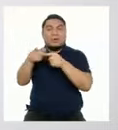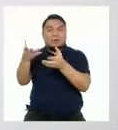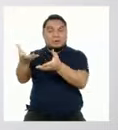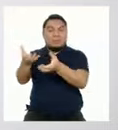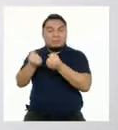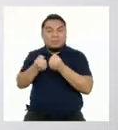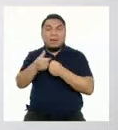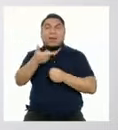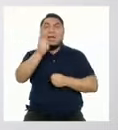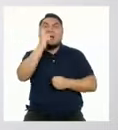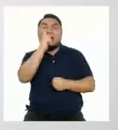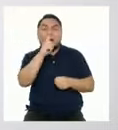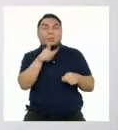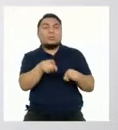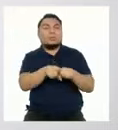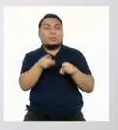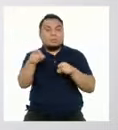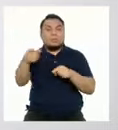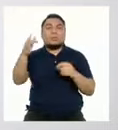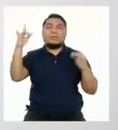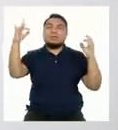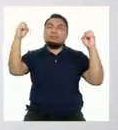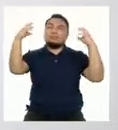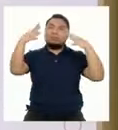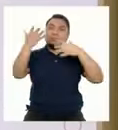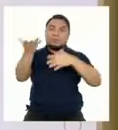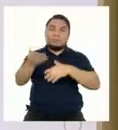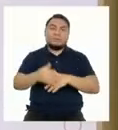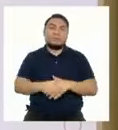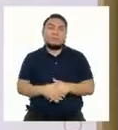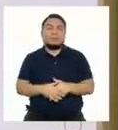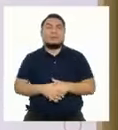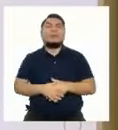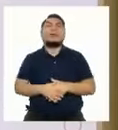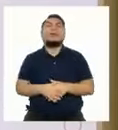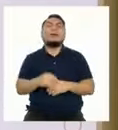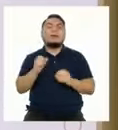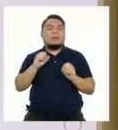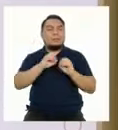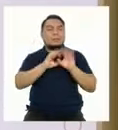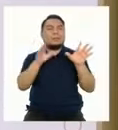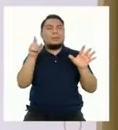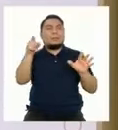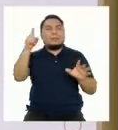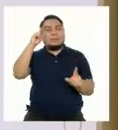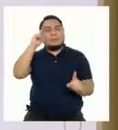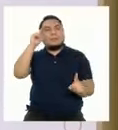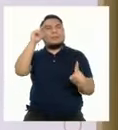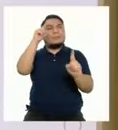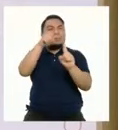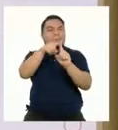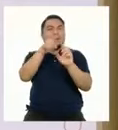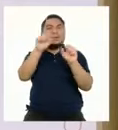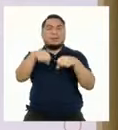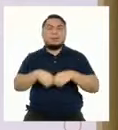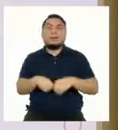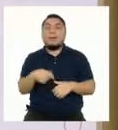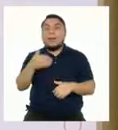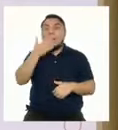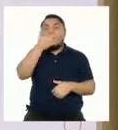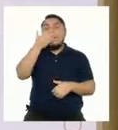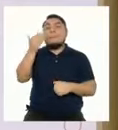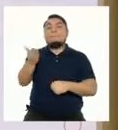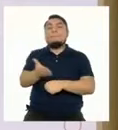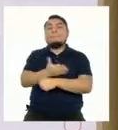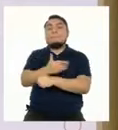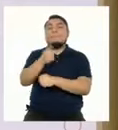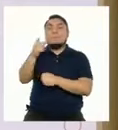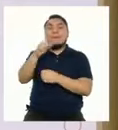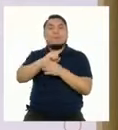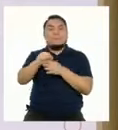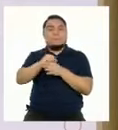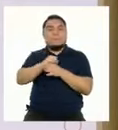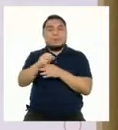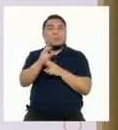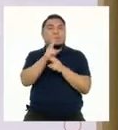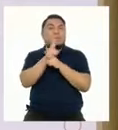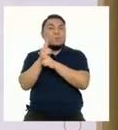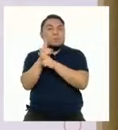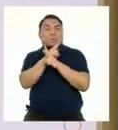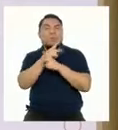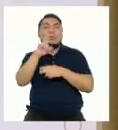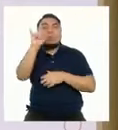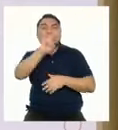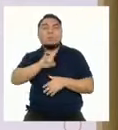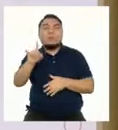recursos como el agua potable y la energía eléctrica. Claro, a eso debemos apuntar, a mejorar nuestras prácticas de